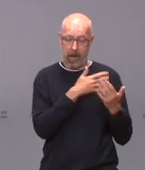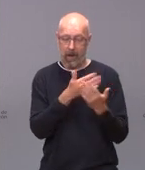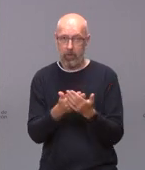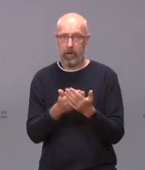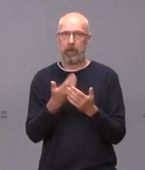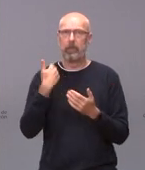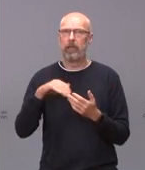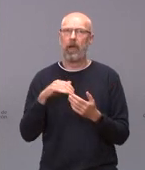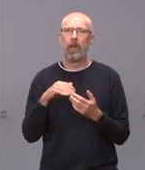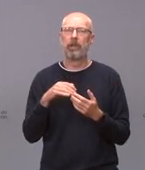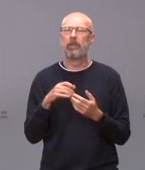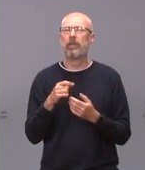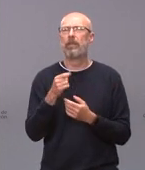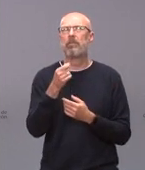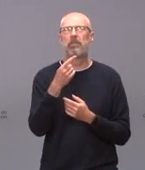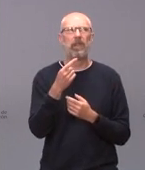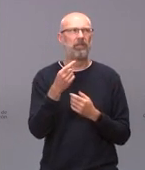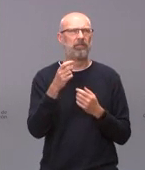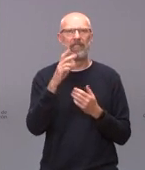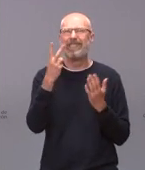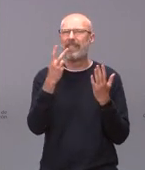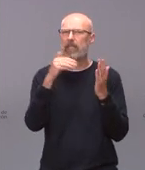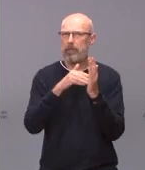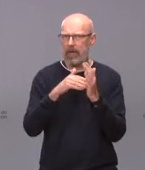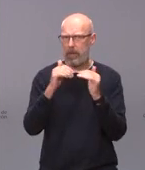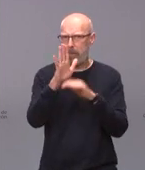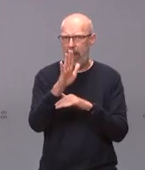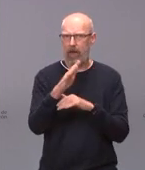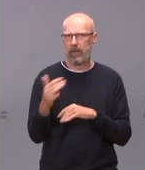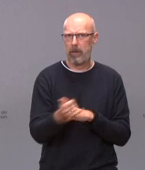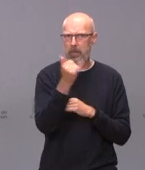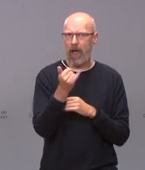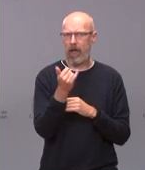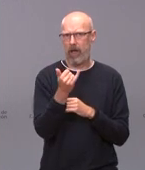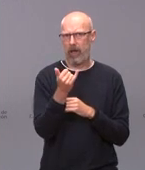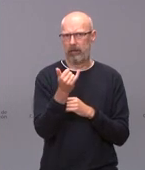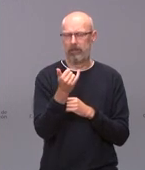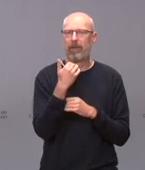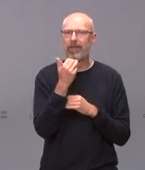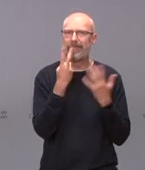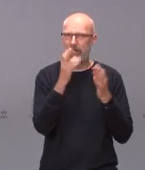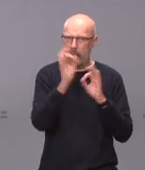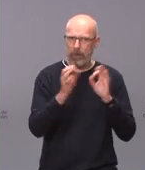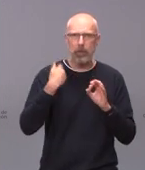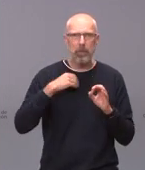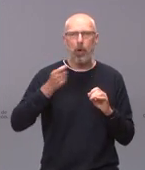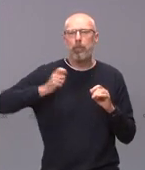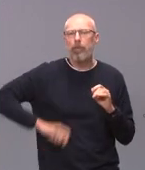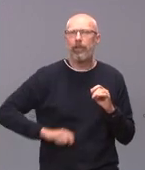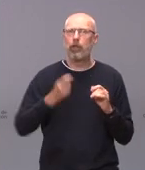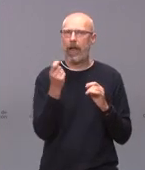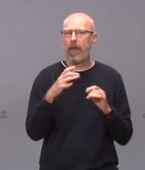de bajas, miles son más de 7.000, más del 15% de nuestros profesionales han sido baja temporal